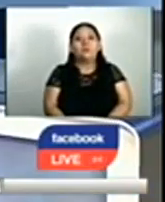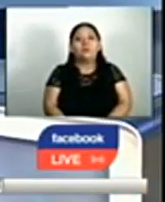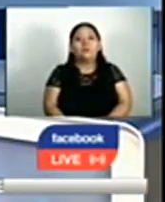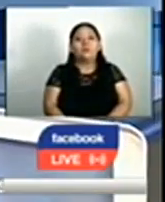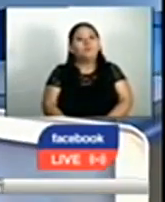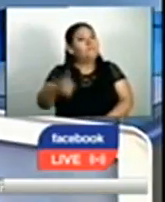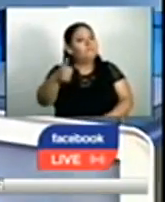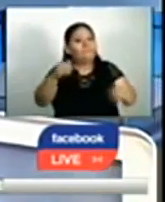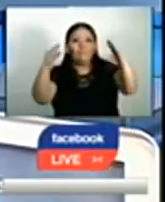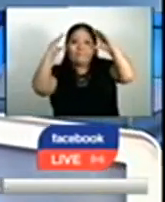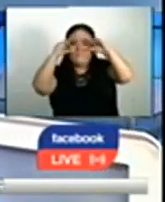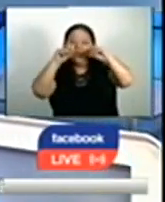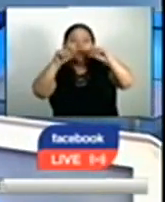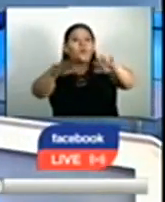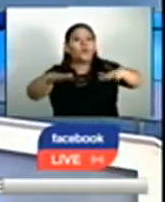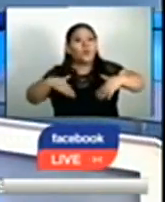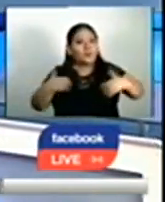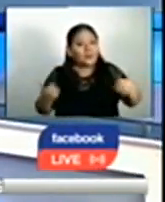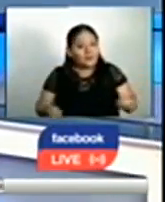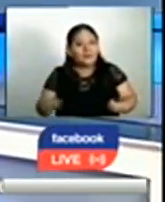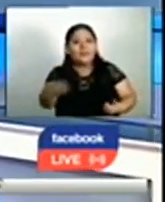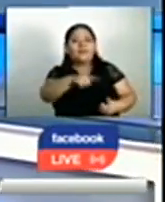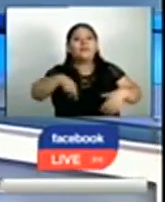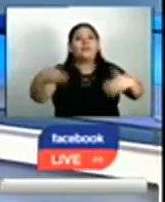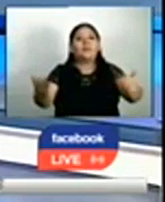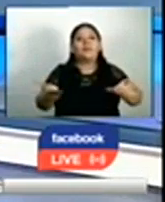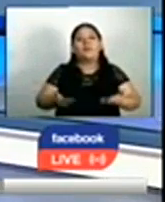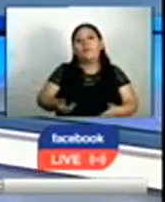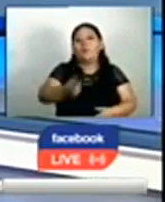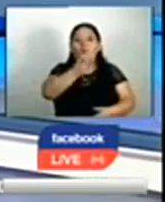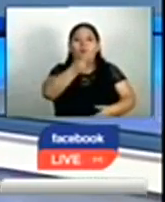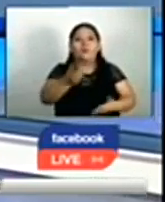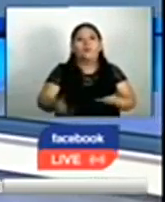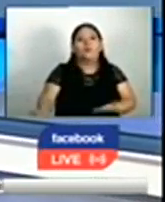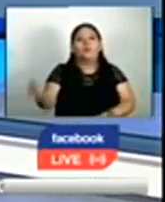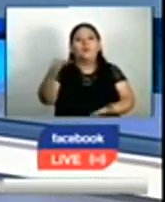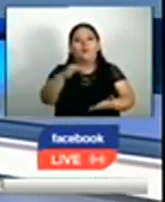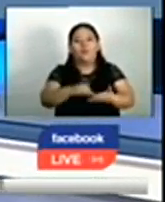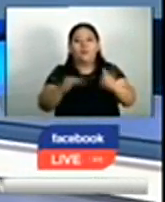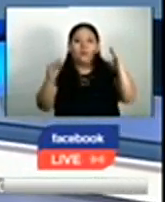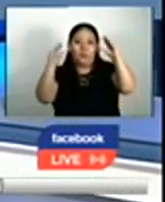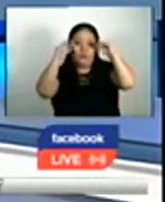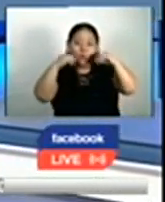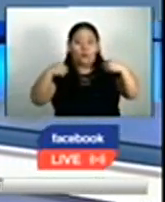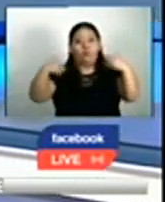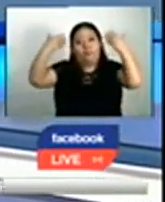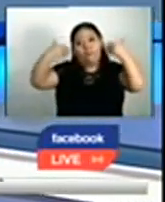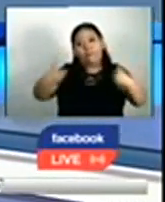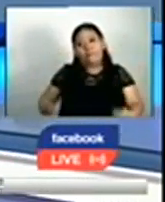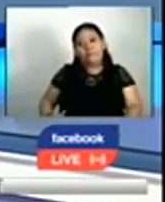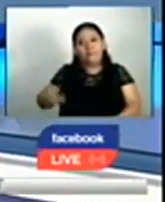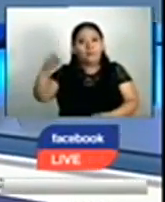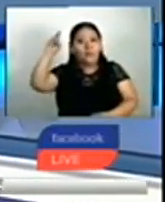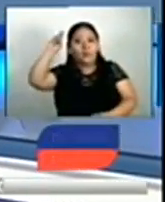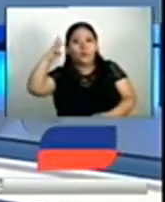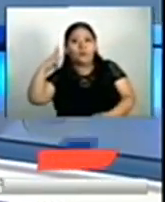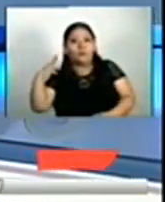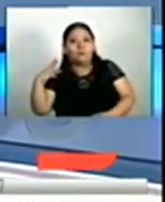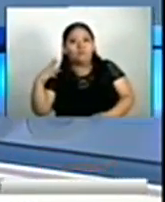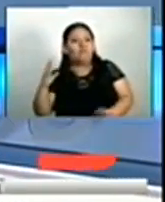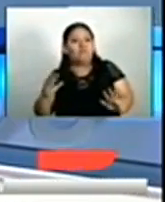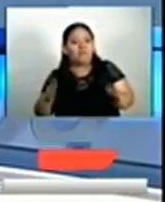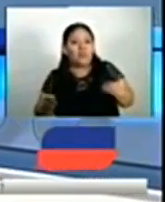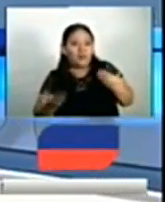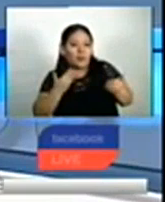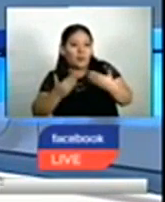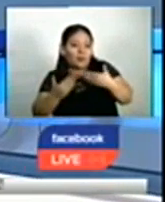Muy buenas noches. ¿Qué tal? ¿Cómo están? Bienvenidos a una nueva edición estelar de Noticiero Hechos. Los acompaña Roxana Webb y vamos a iniciar con las